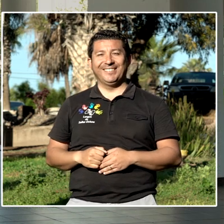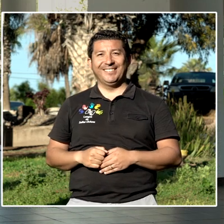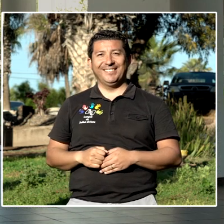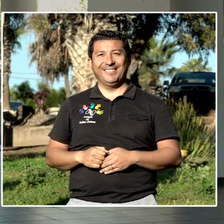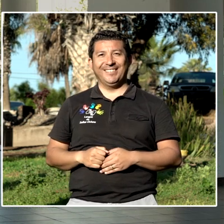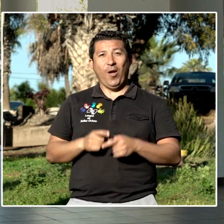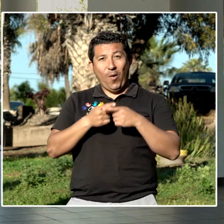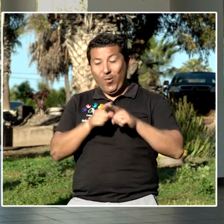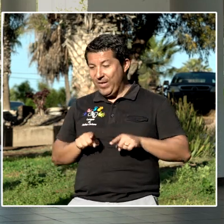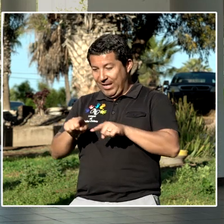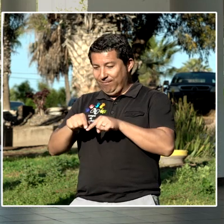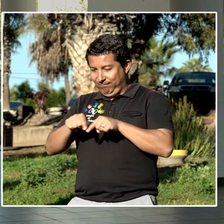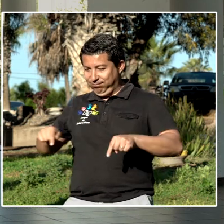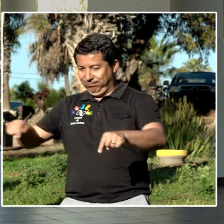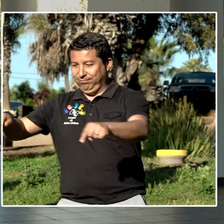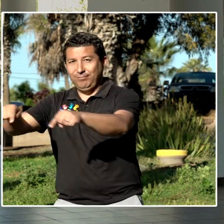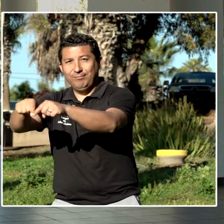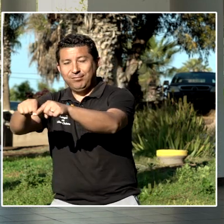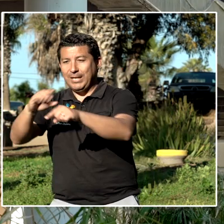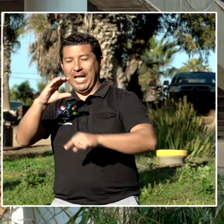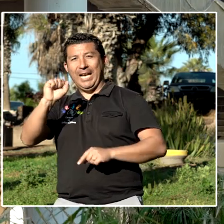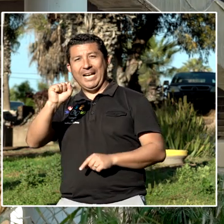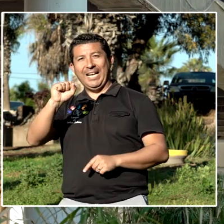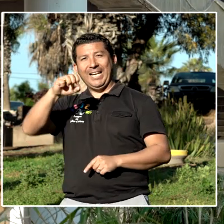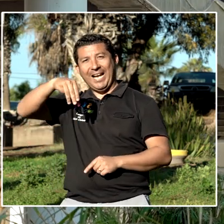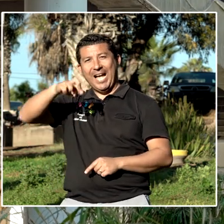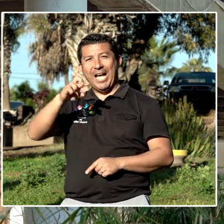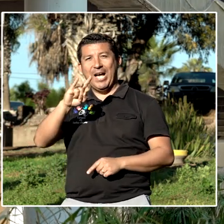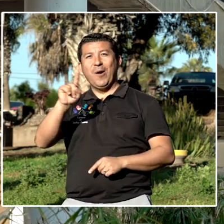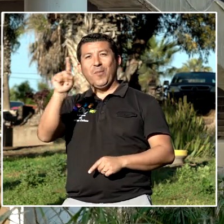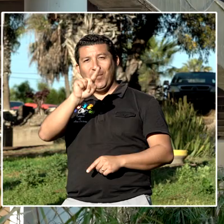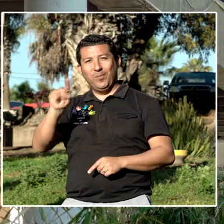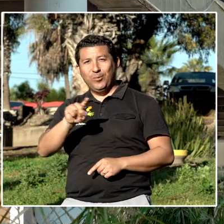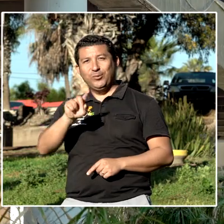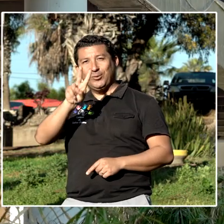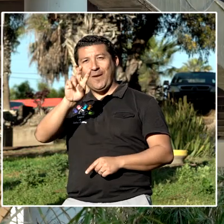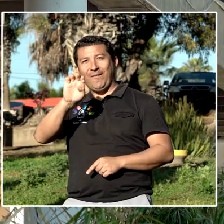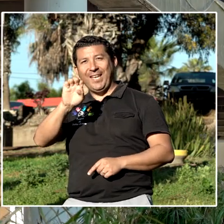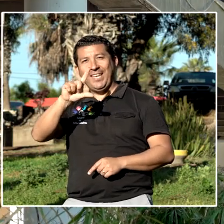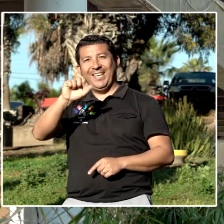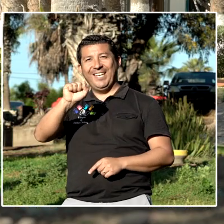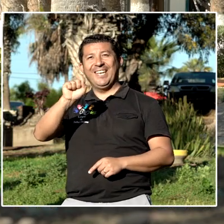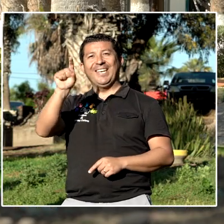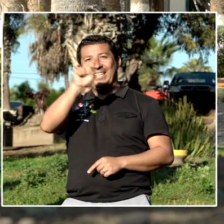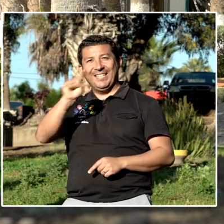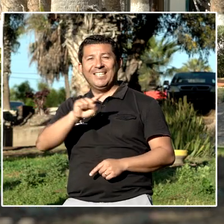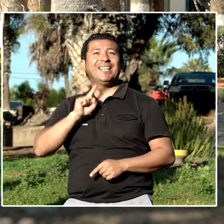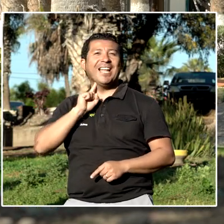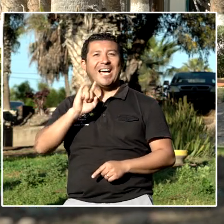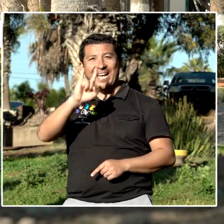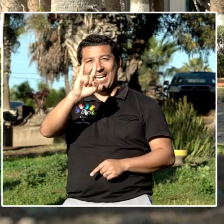y el Campus Velázquez de la actual Universidad de Tarapacá.